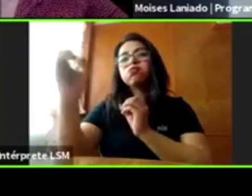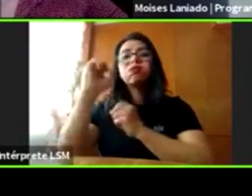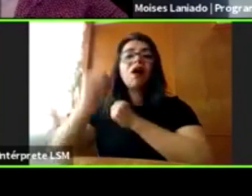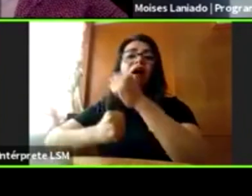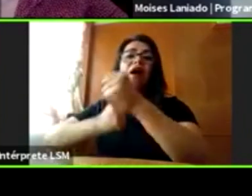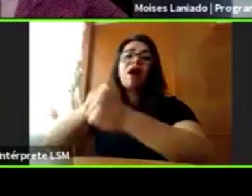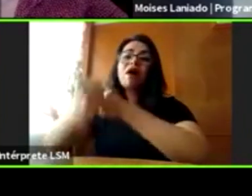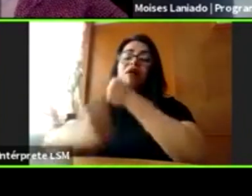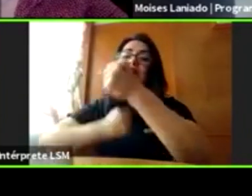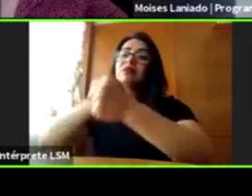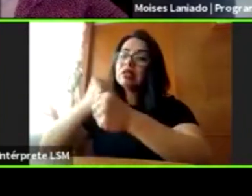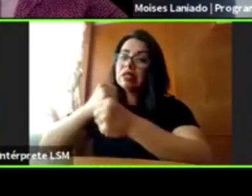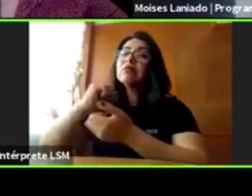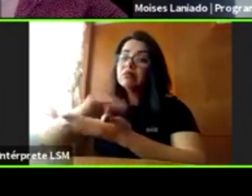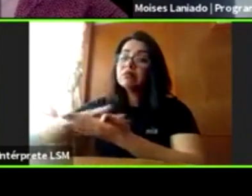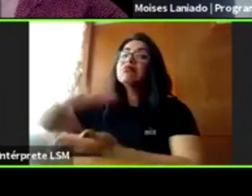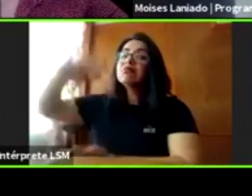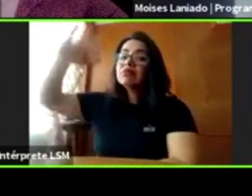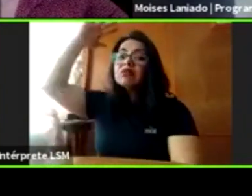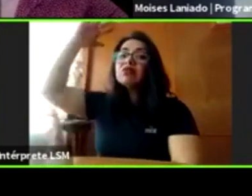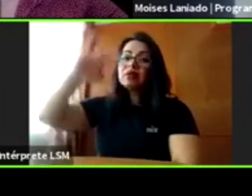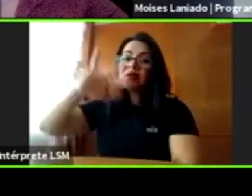años en la mayoría de los casos.